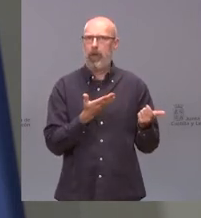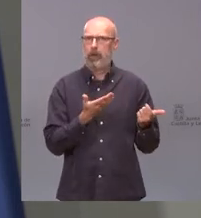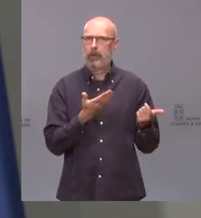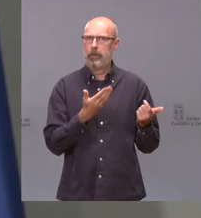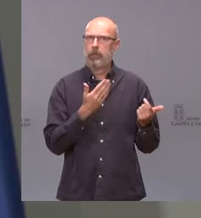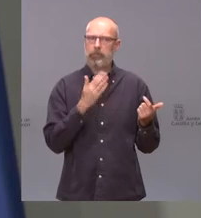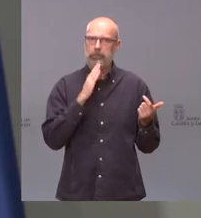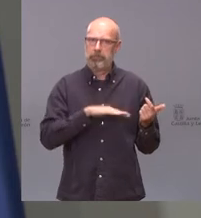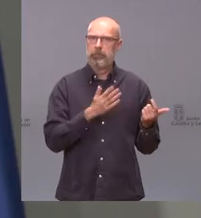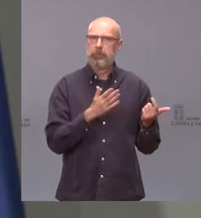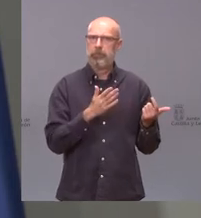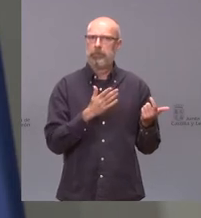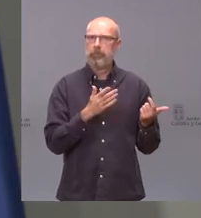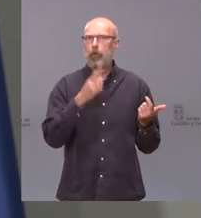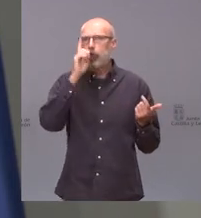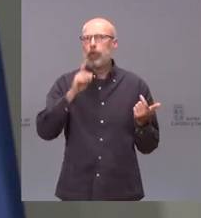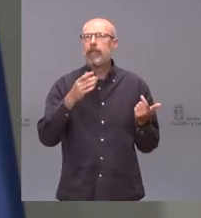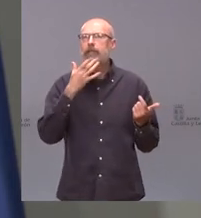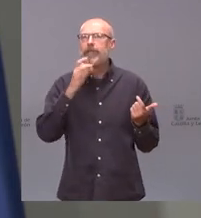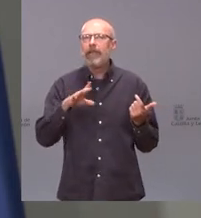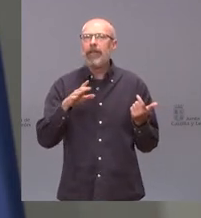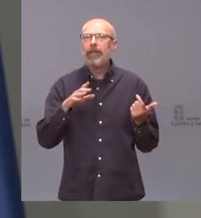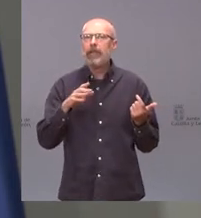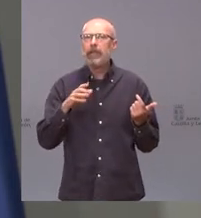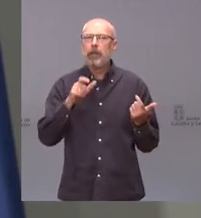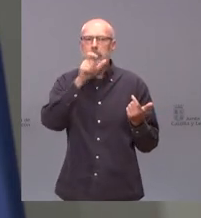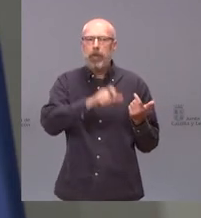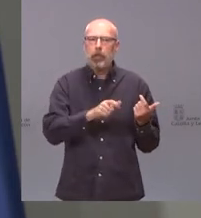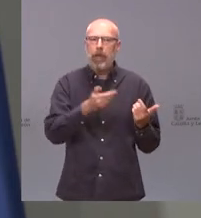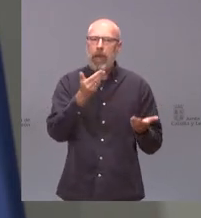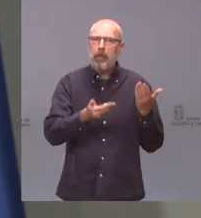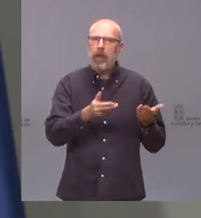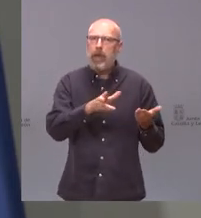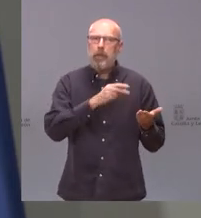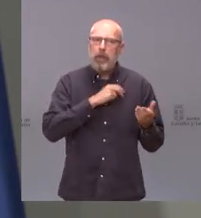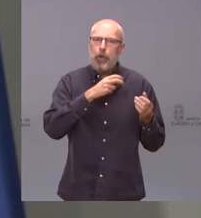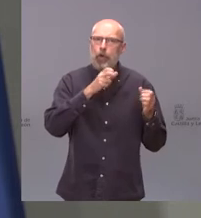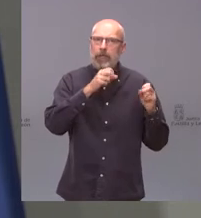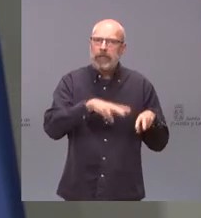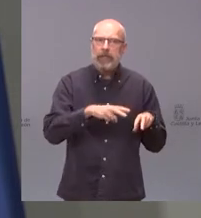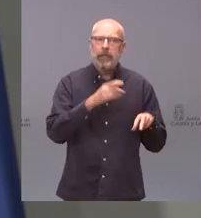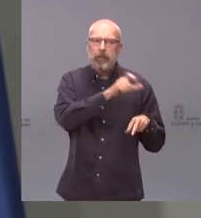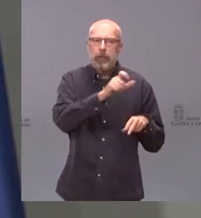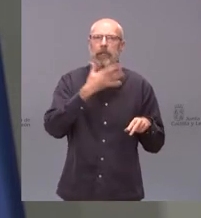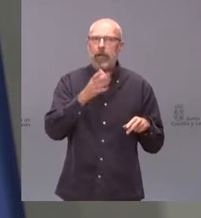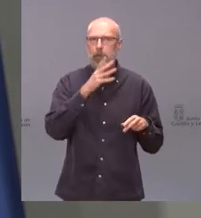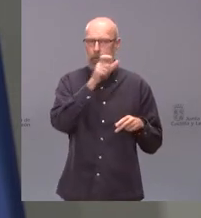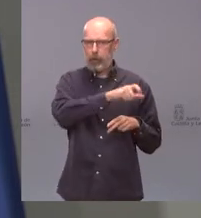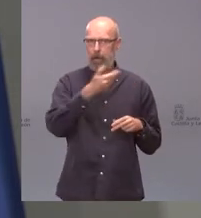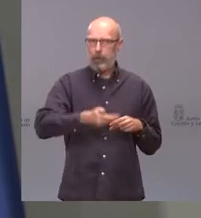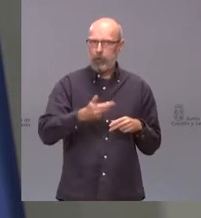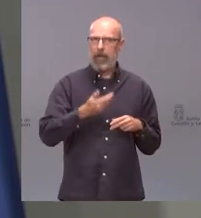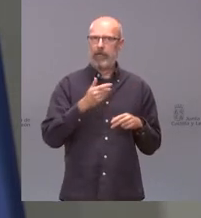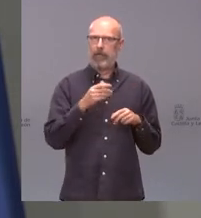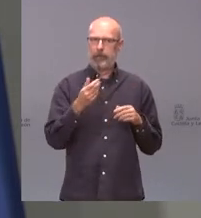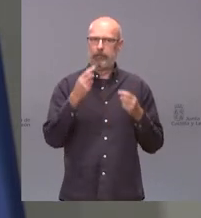a quién se refieren, es decir, quién es la persona que no merecía los premios. Si uno de nuestros más importantes virólogos, escritores,